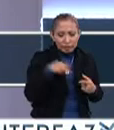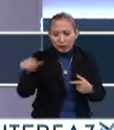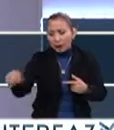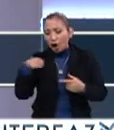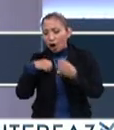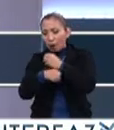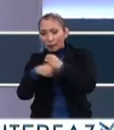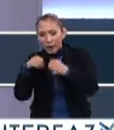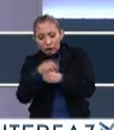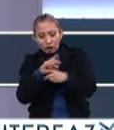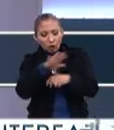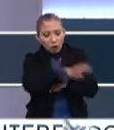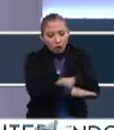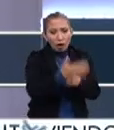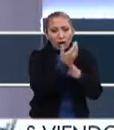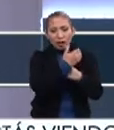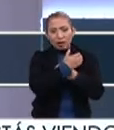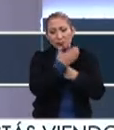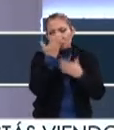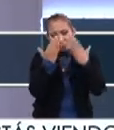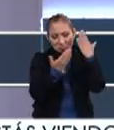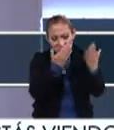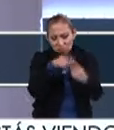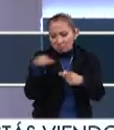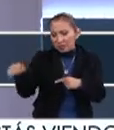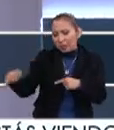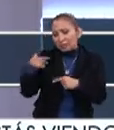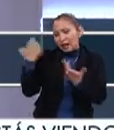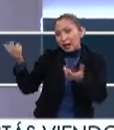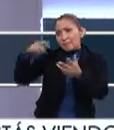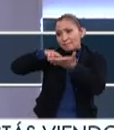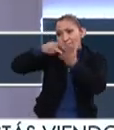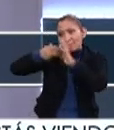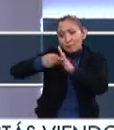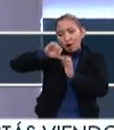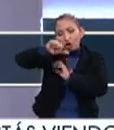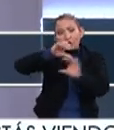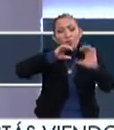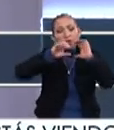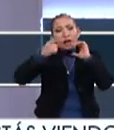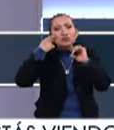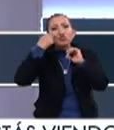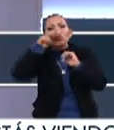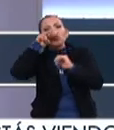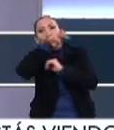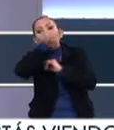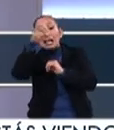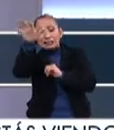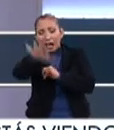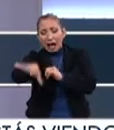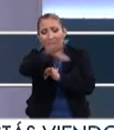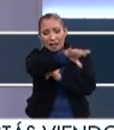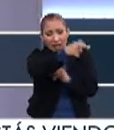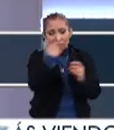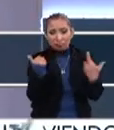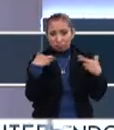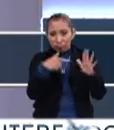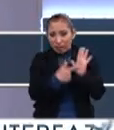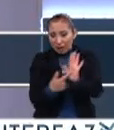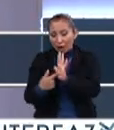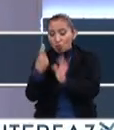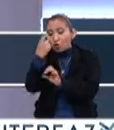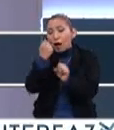mobiliario de objeto neumunal, un pabellón académico, un pabellón de arquitectura, otro de comunicación visual, entonces todas las disciplinas están representadas.